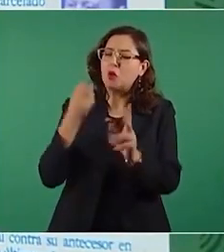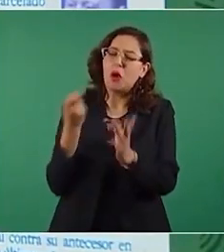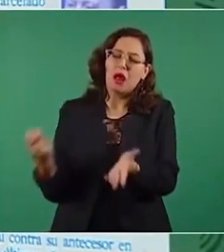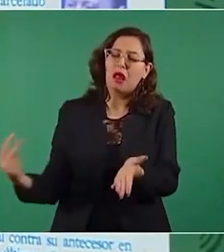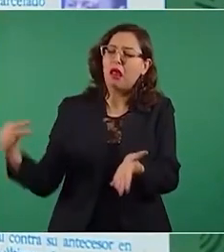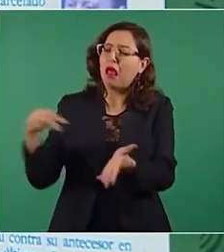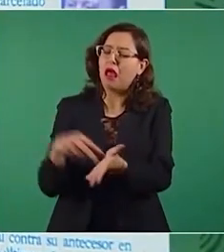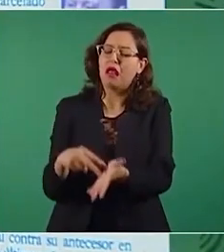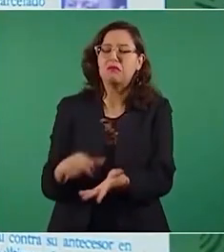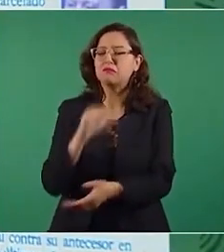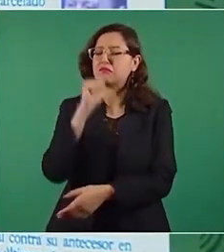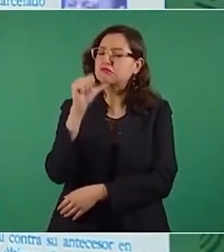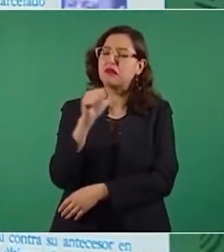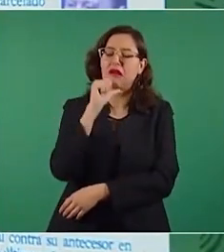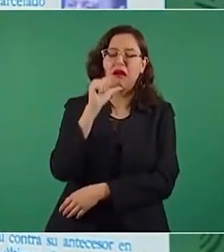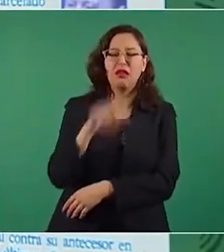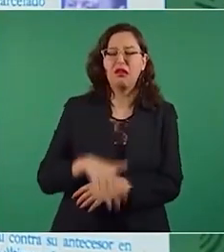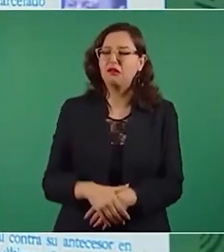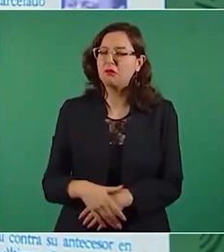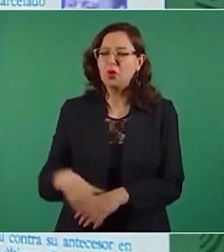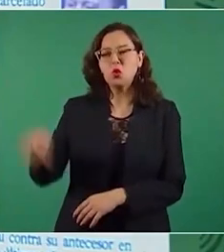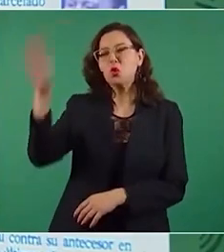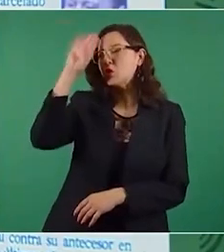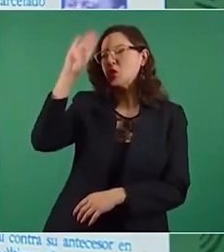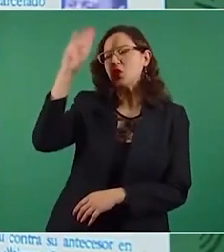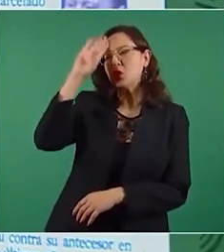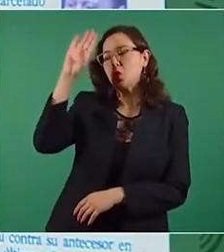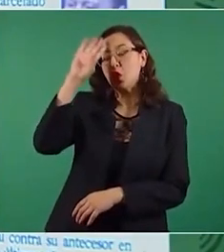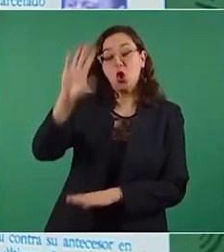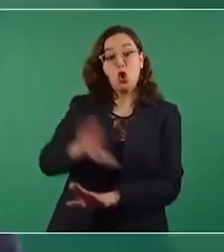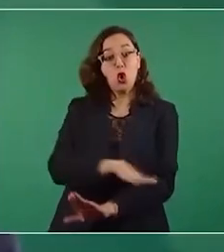estaba en contra de la CENTE